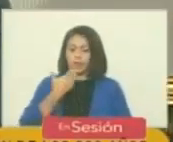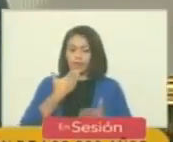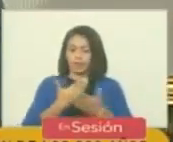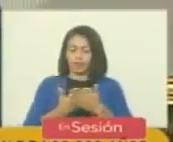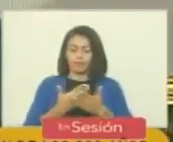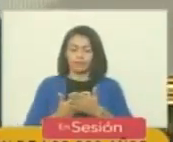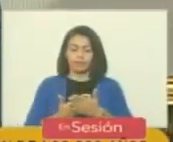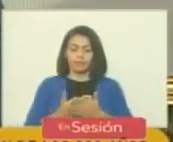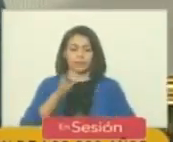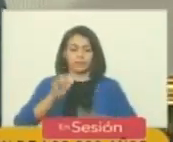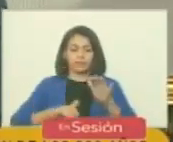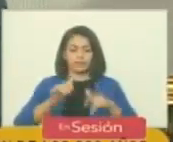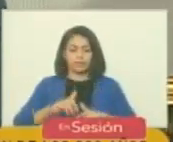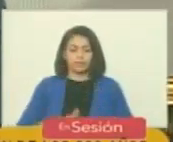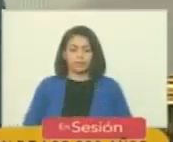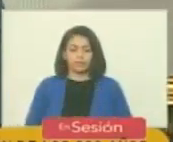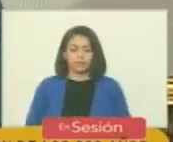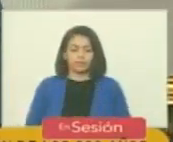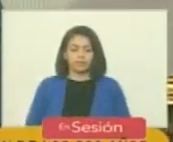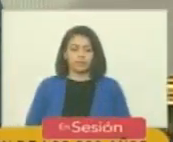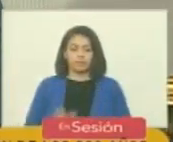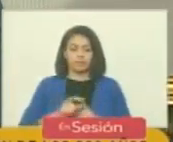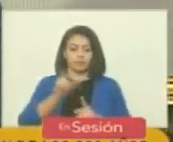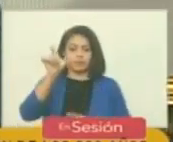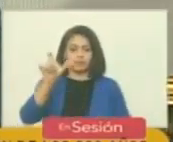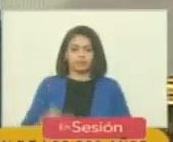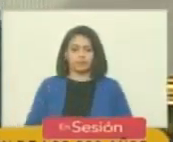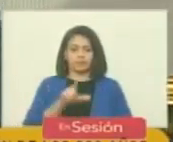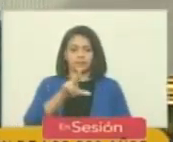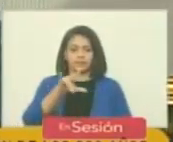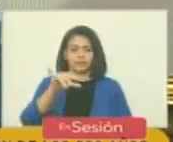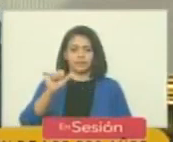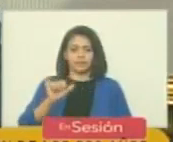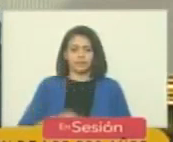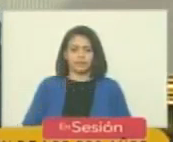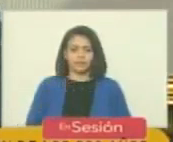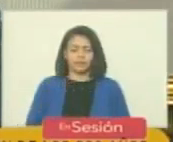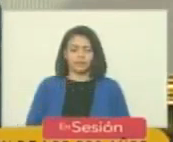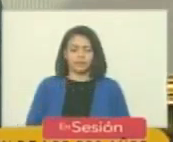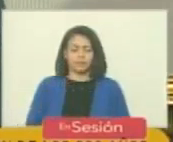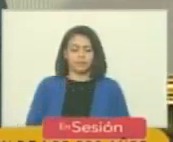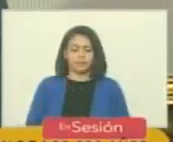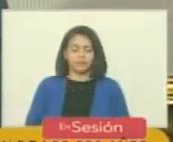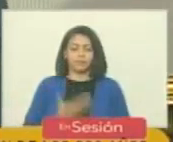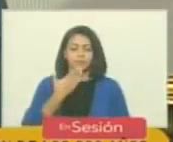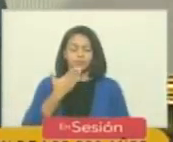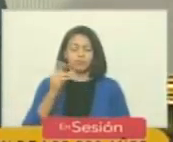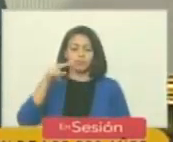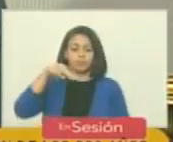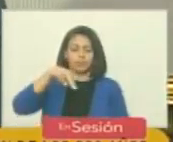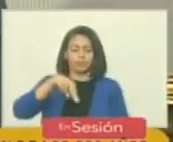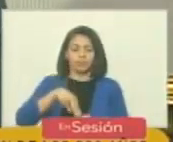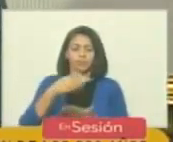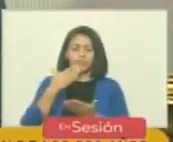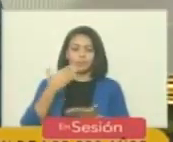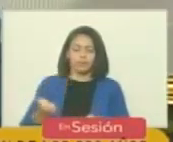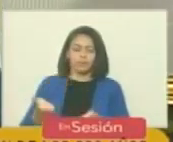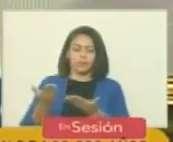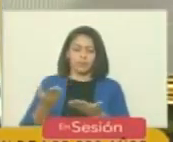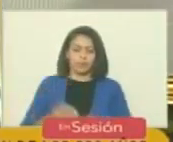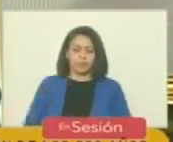secretaria dejo en derecho de palabra al diputado luis eduardo martínez solicita la tribuna de la hora se le concede